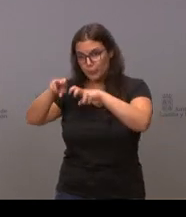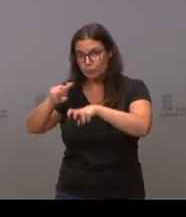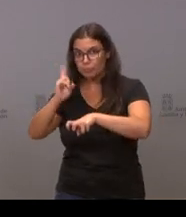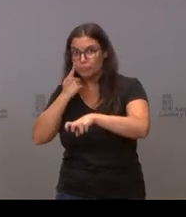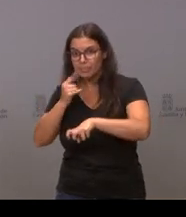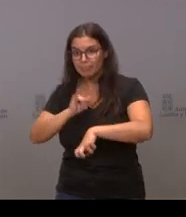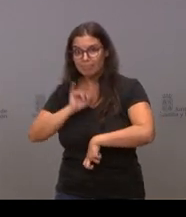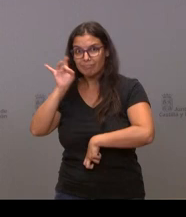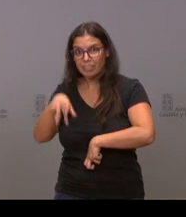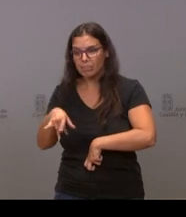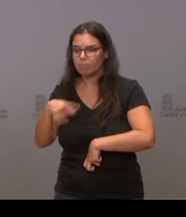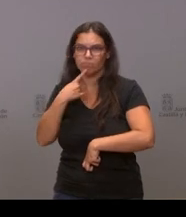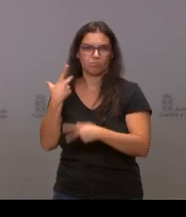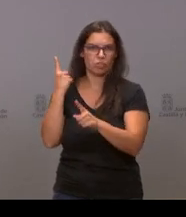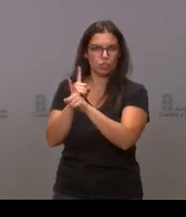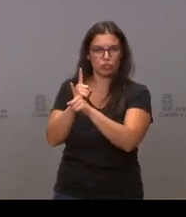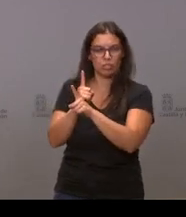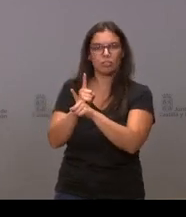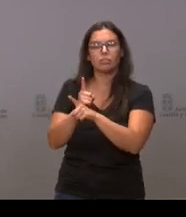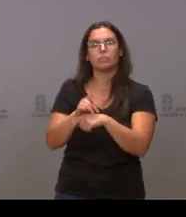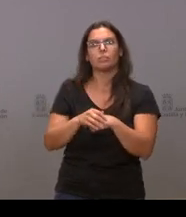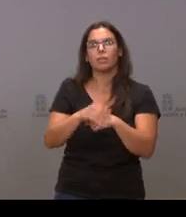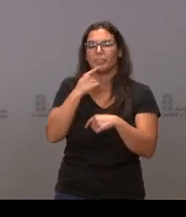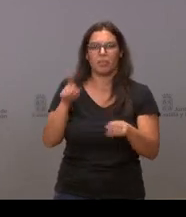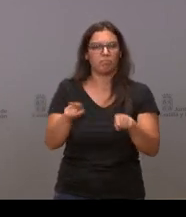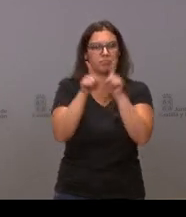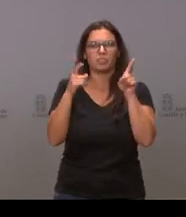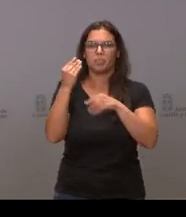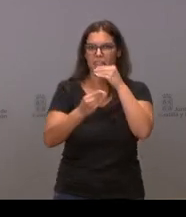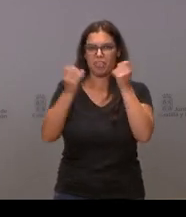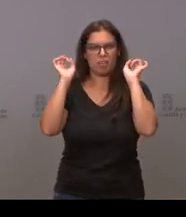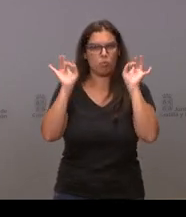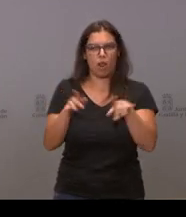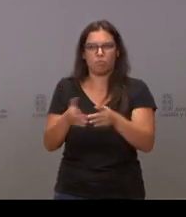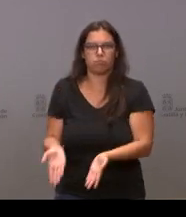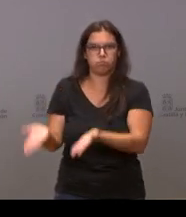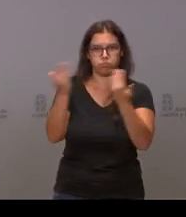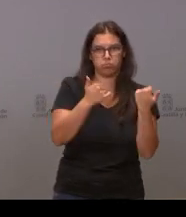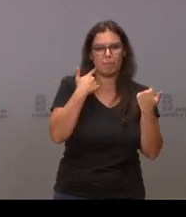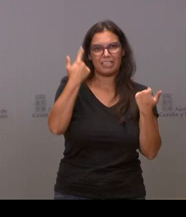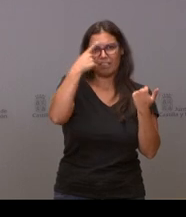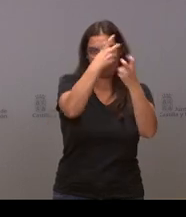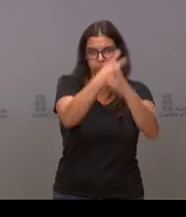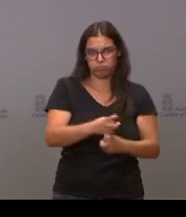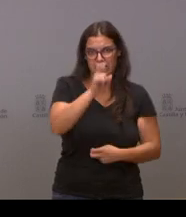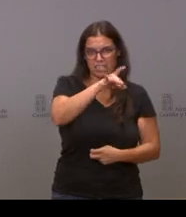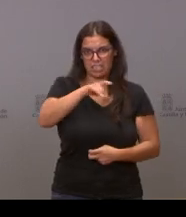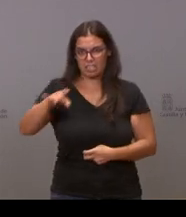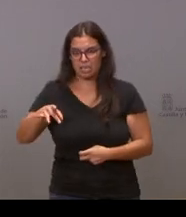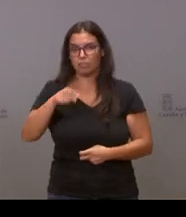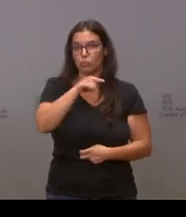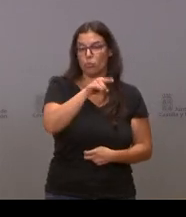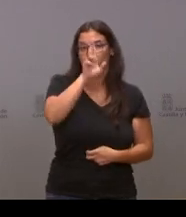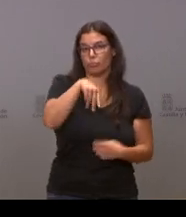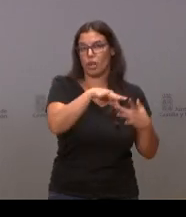y dijo que se van a proceder a las exhumaciones. No sé, el presidente, como líder del PP en la